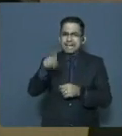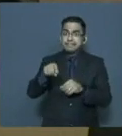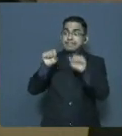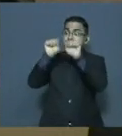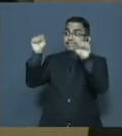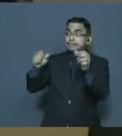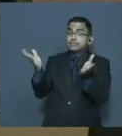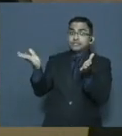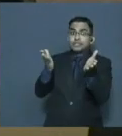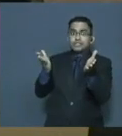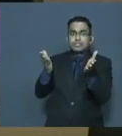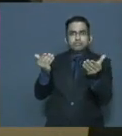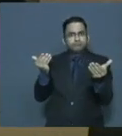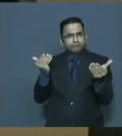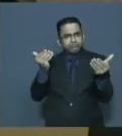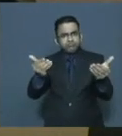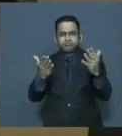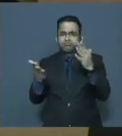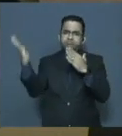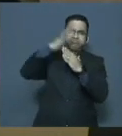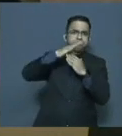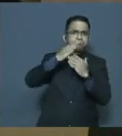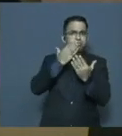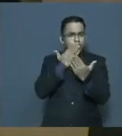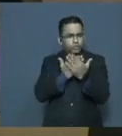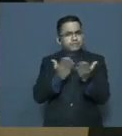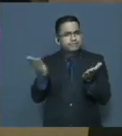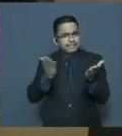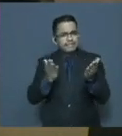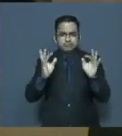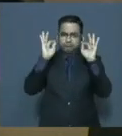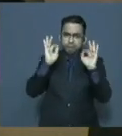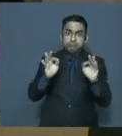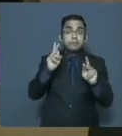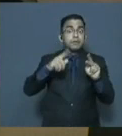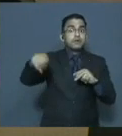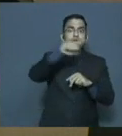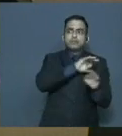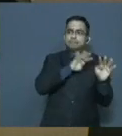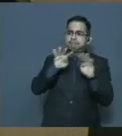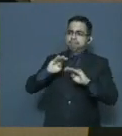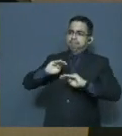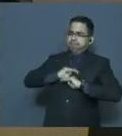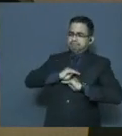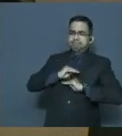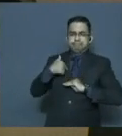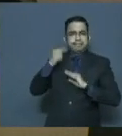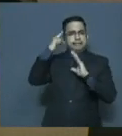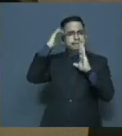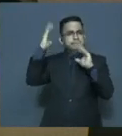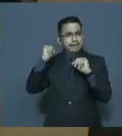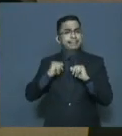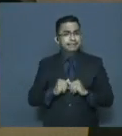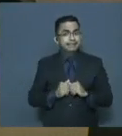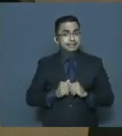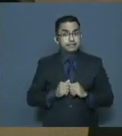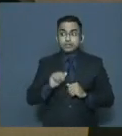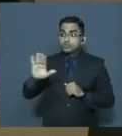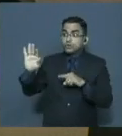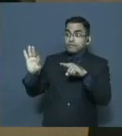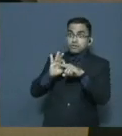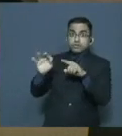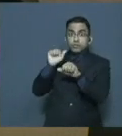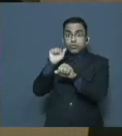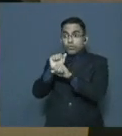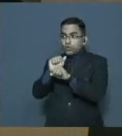de llevar al servicio a su expresión óptima, que permita una mirada integral de sus funciones para que sea